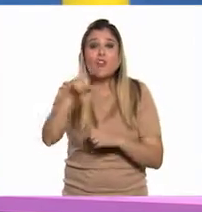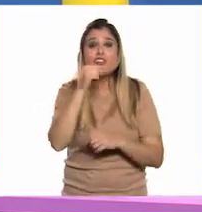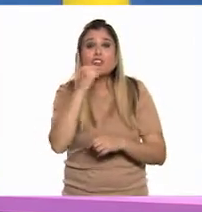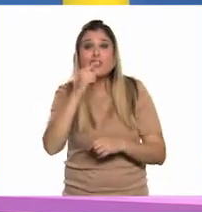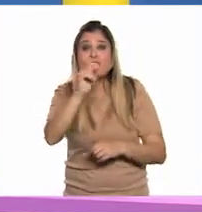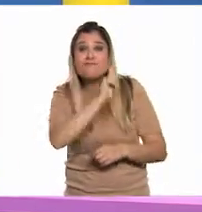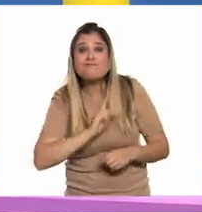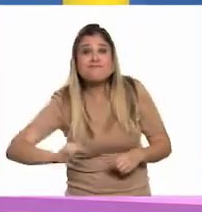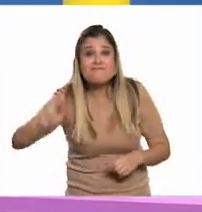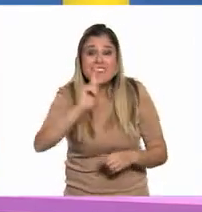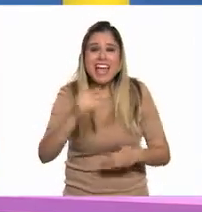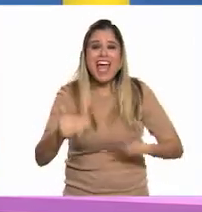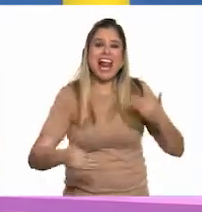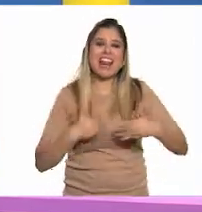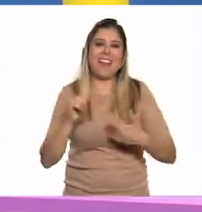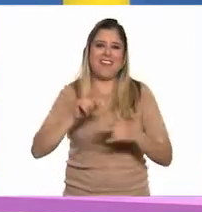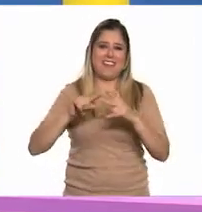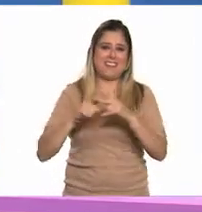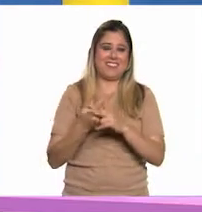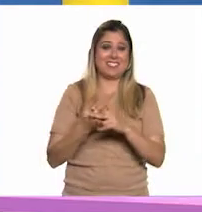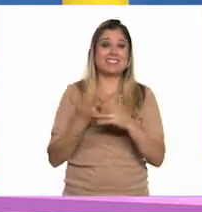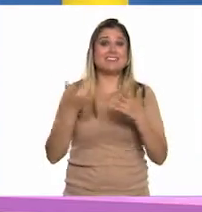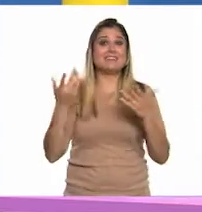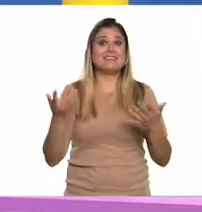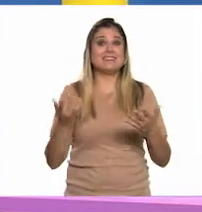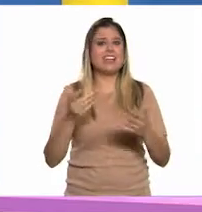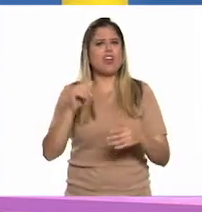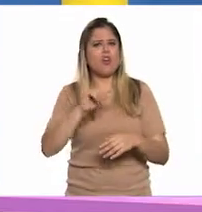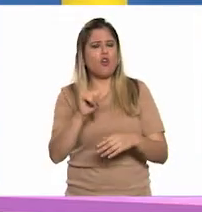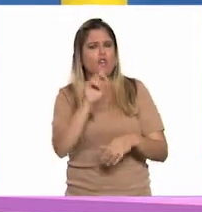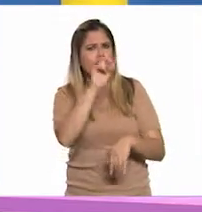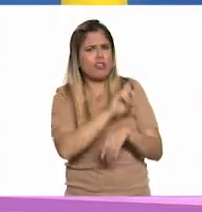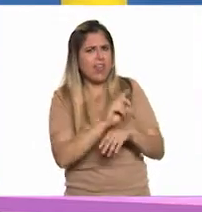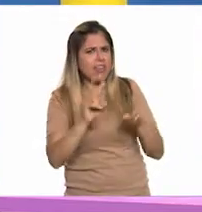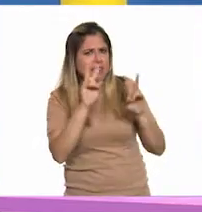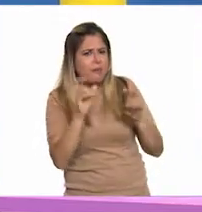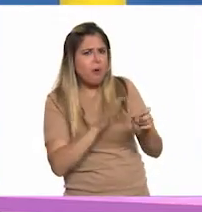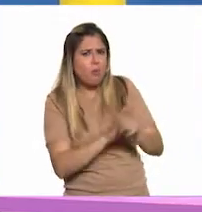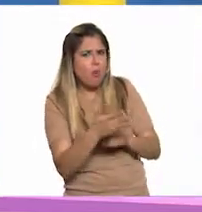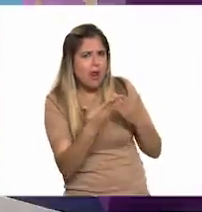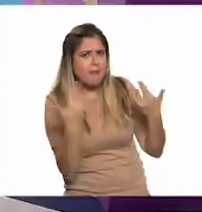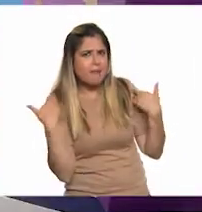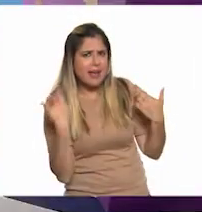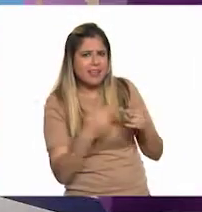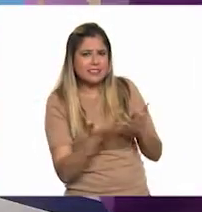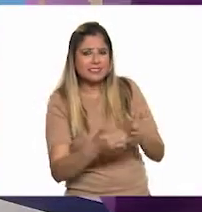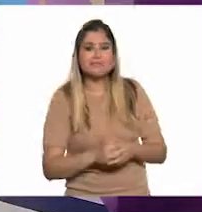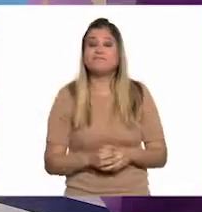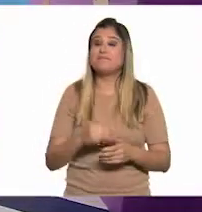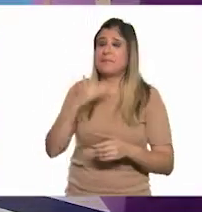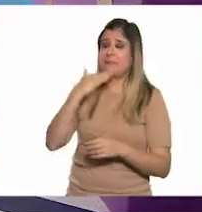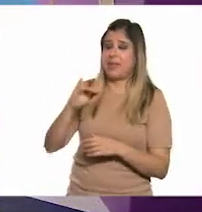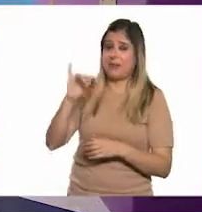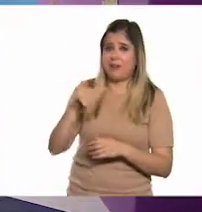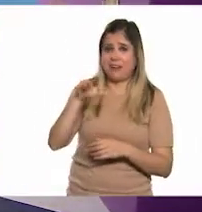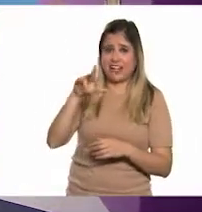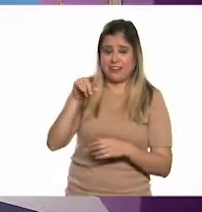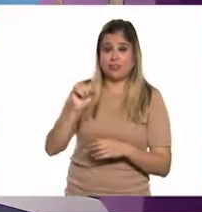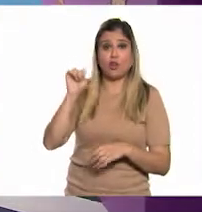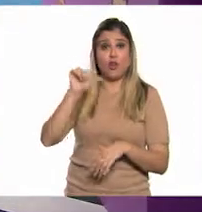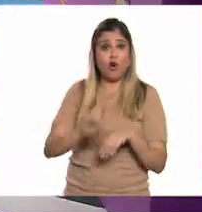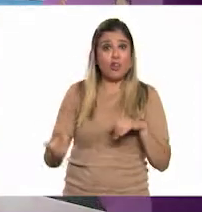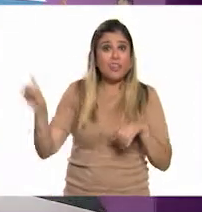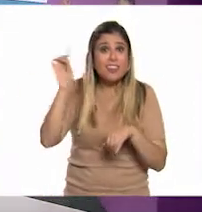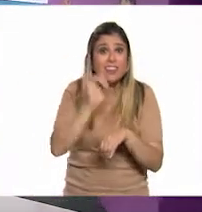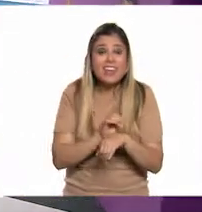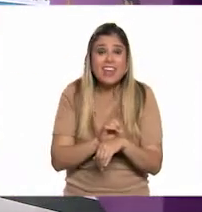estamos ansiosos por empezar el día de hoy. Así que díganos, ¿qué vamos a ver el día de hoy, profesor? Muy bien, Juan Carlos. Pues fíjense que el día de